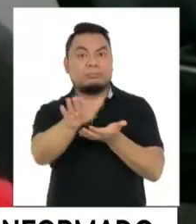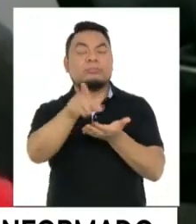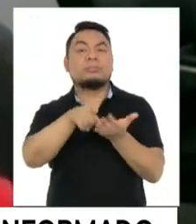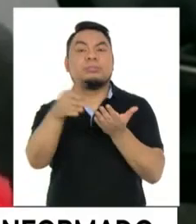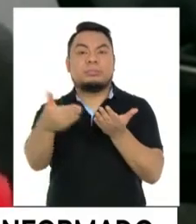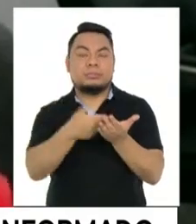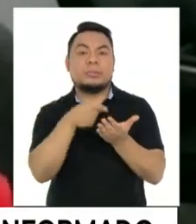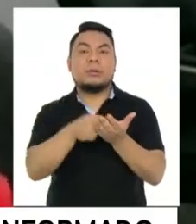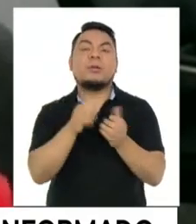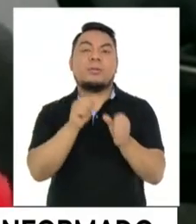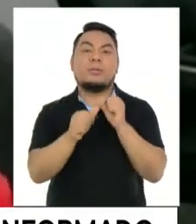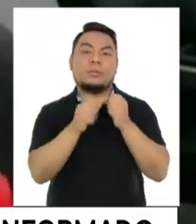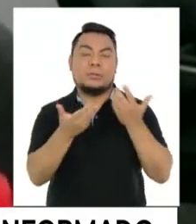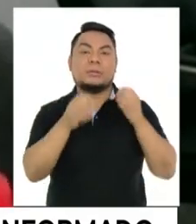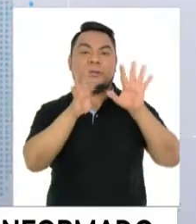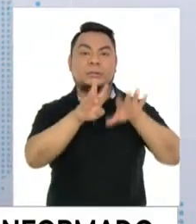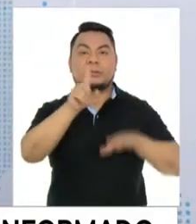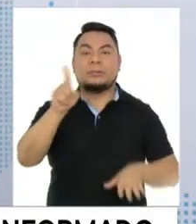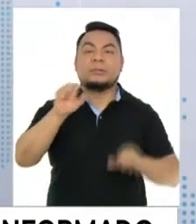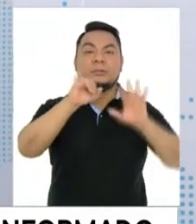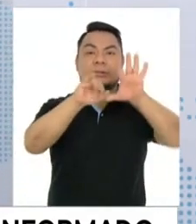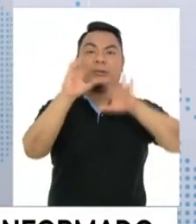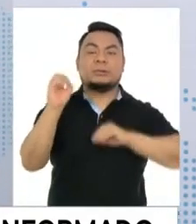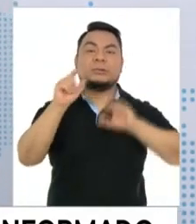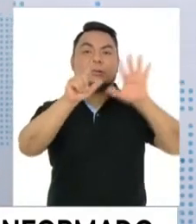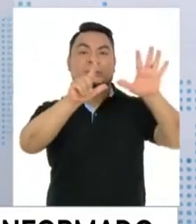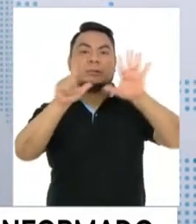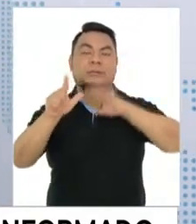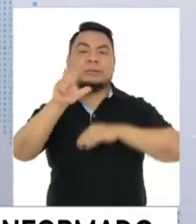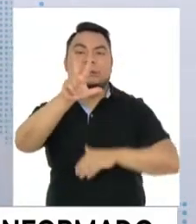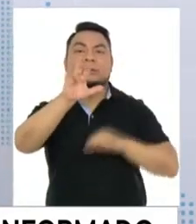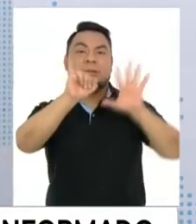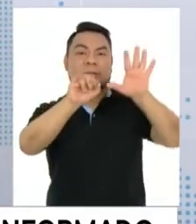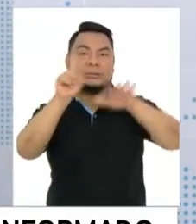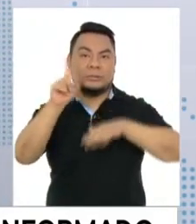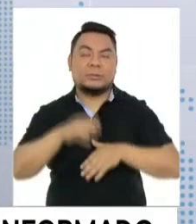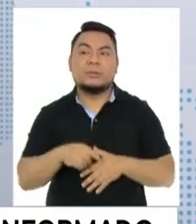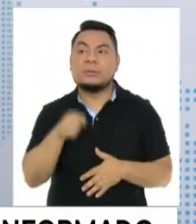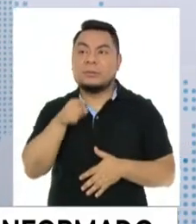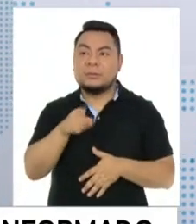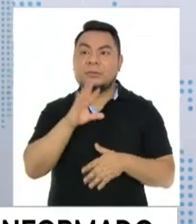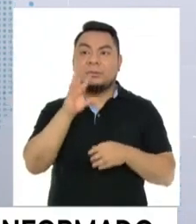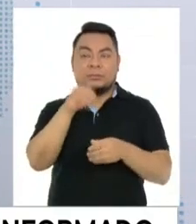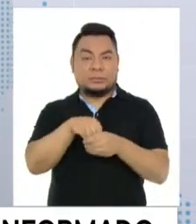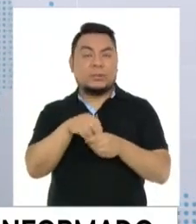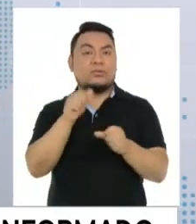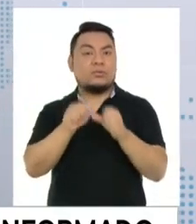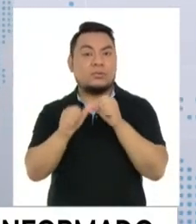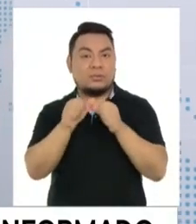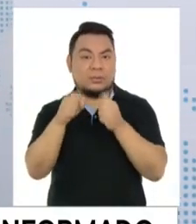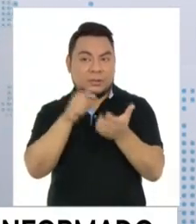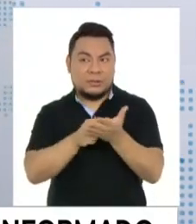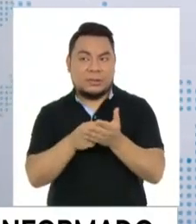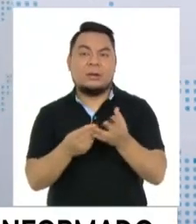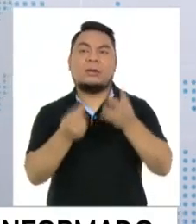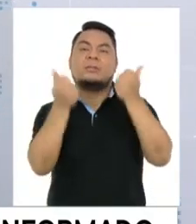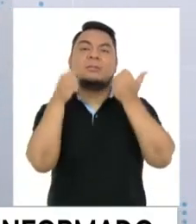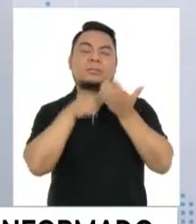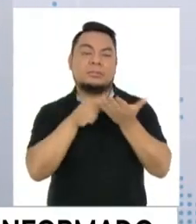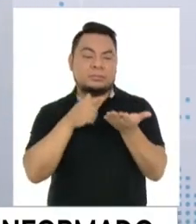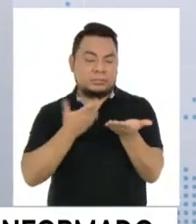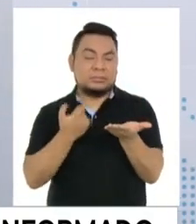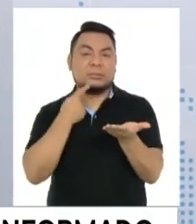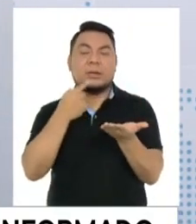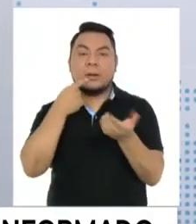el número 91-60-77-361. agregamos este número, inmediatamente le